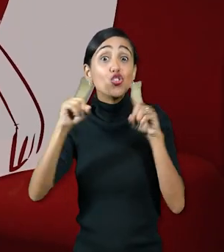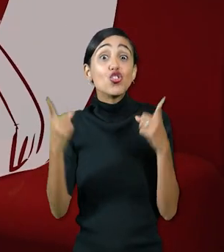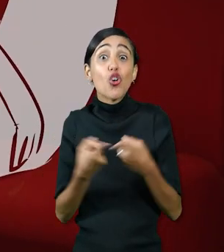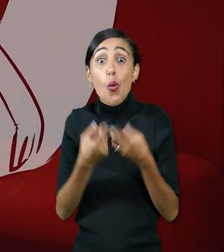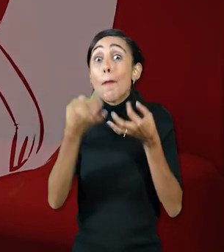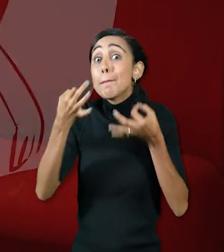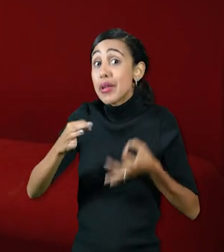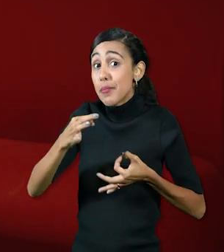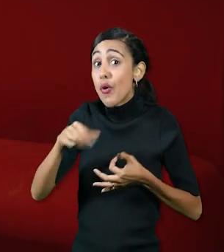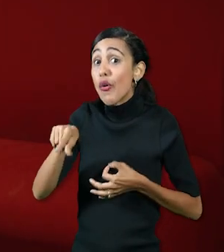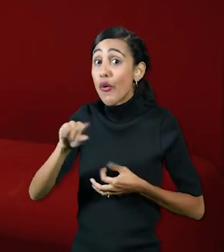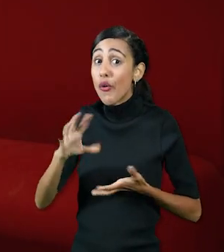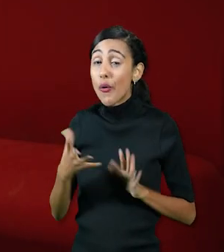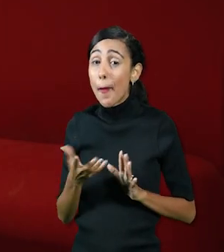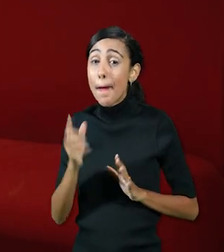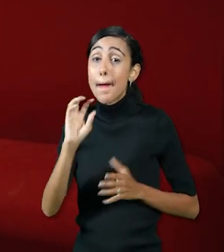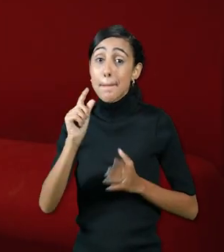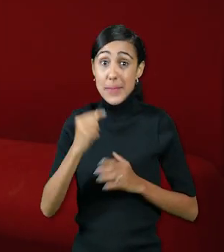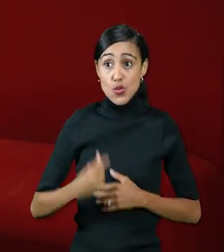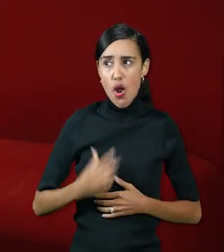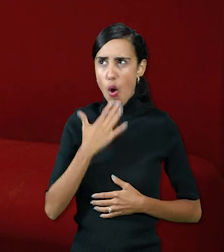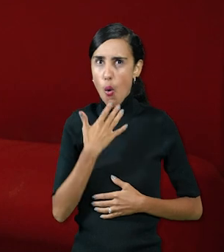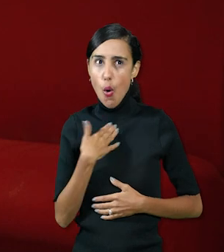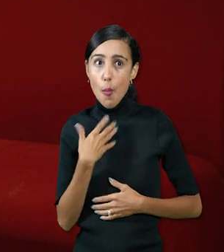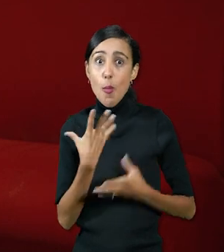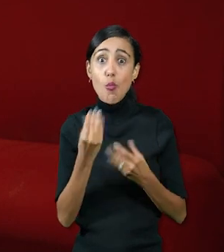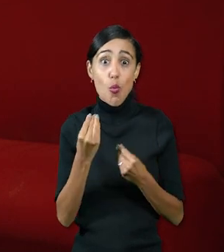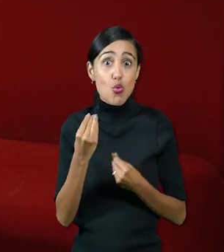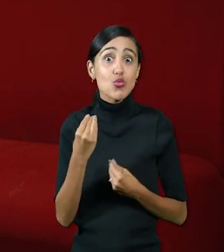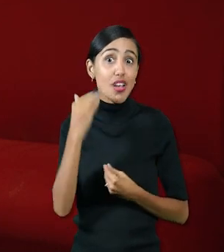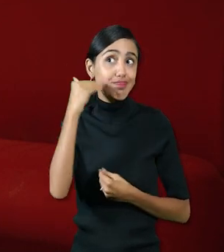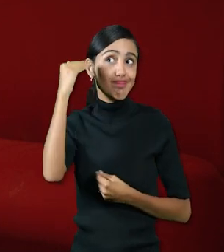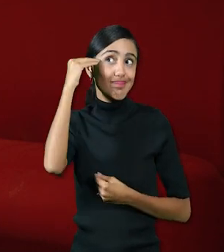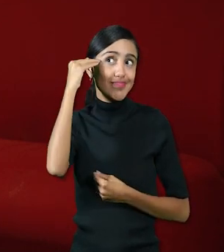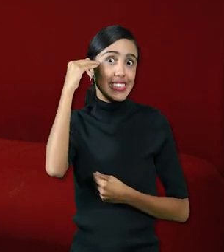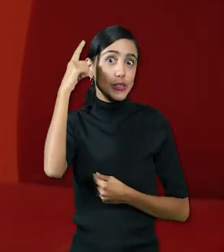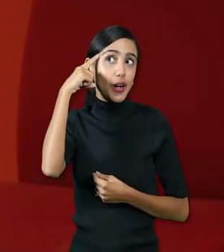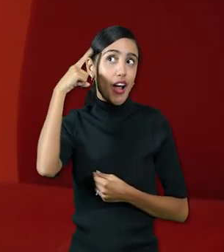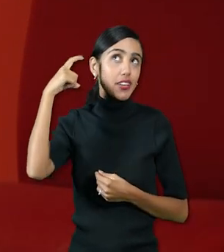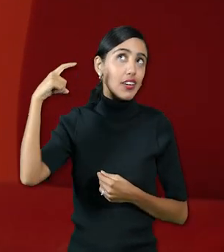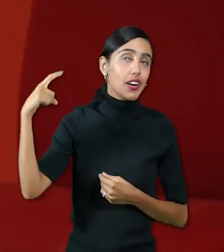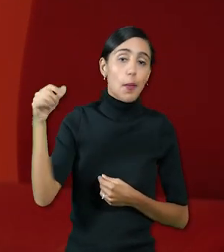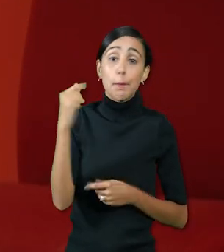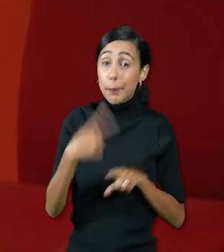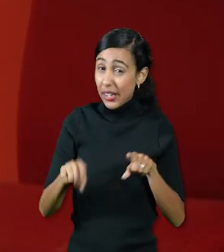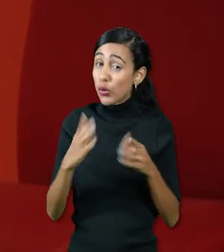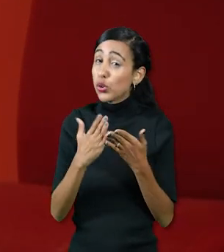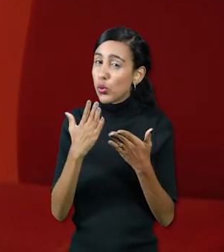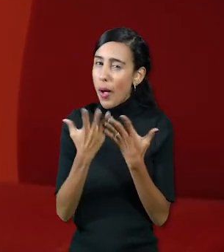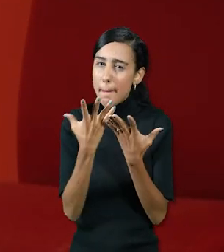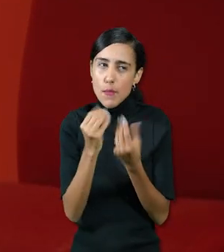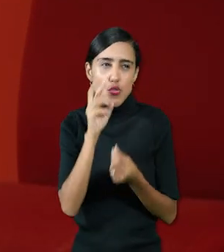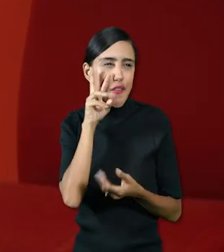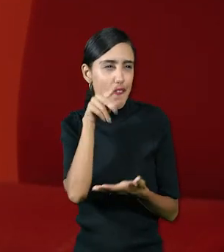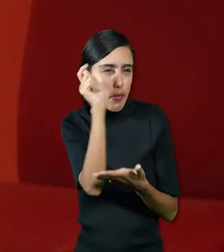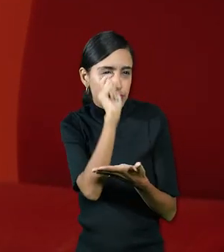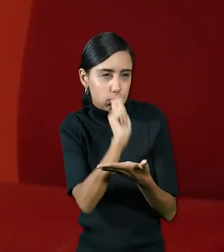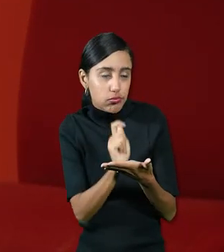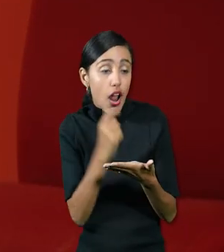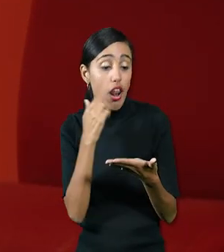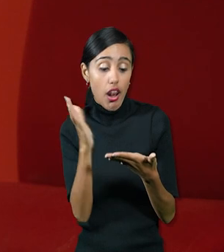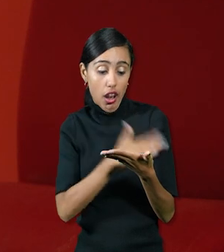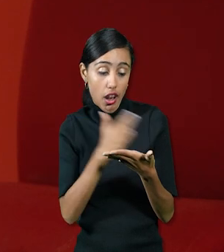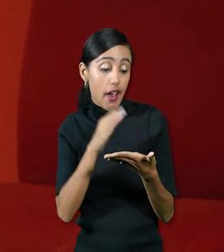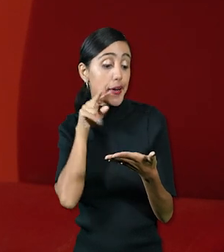tienes que tener mucha capacidad de imaginar pero también tienes que estudiar mucho ver muchas películas leer muchos